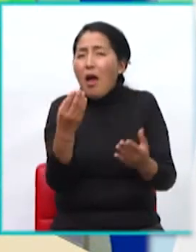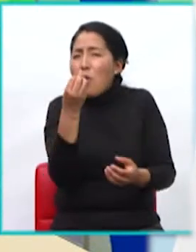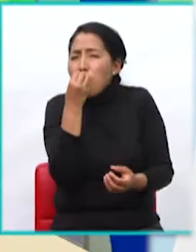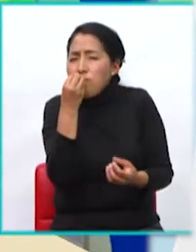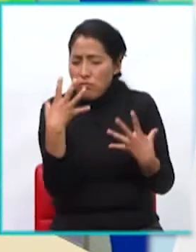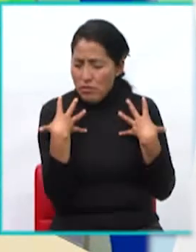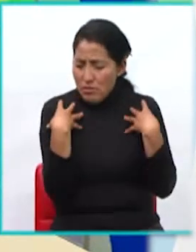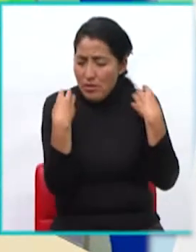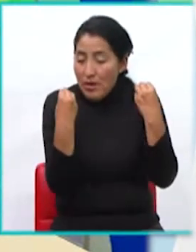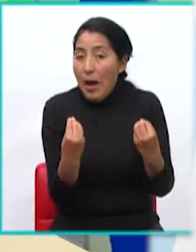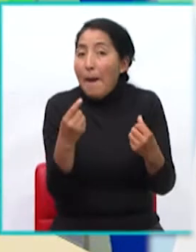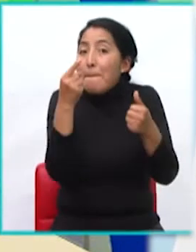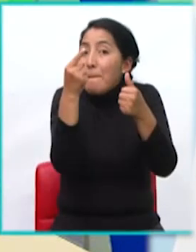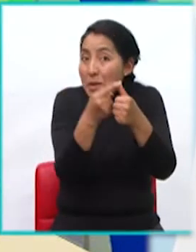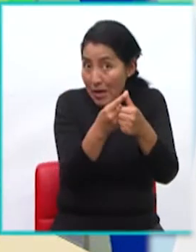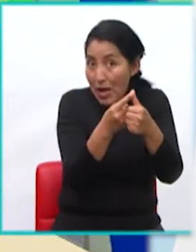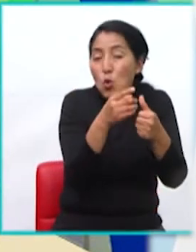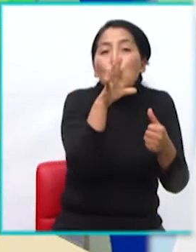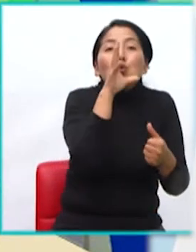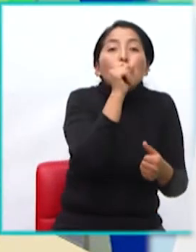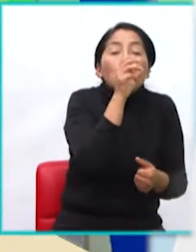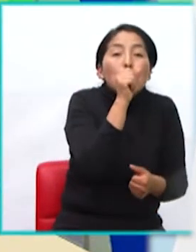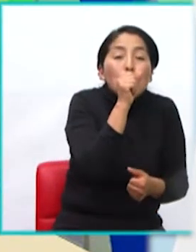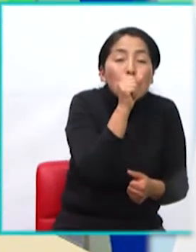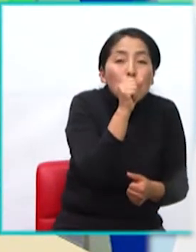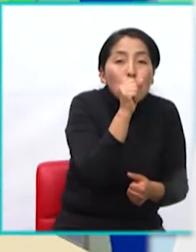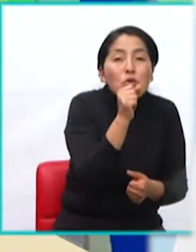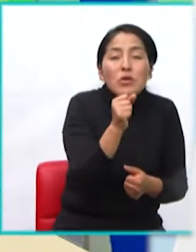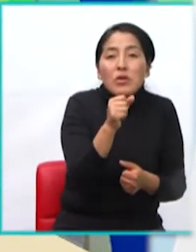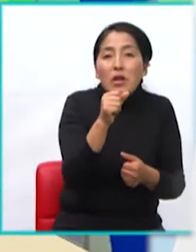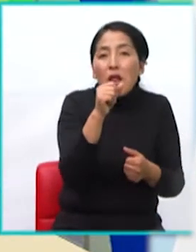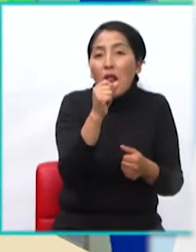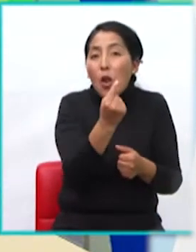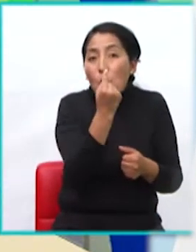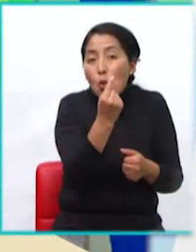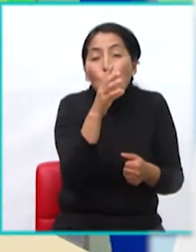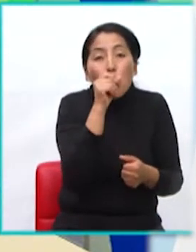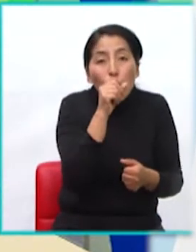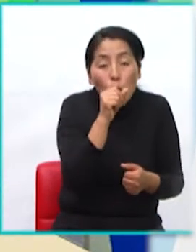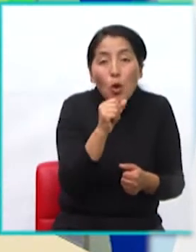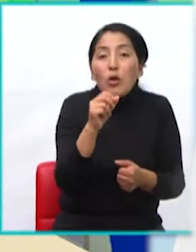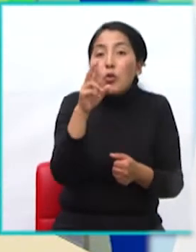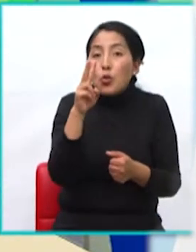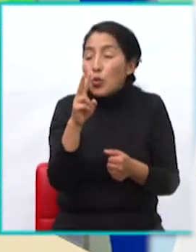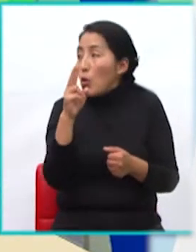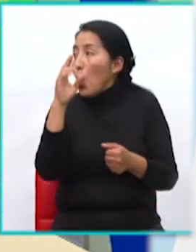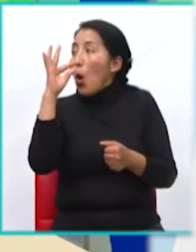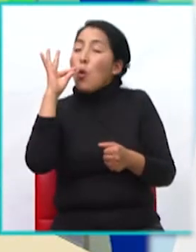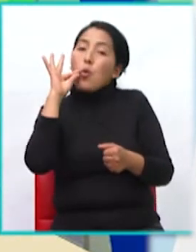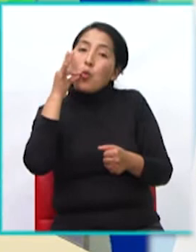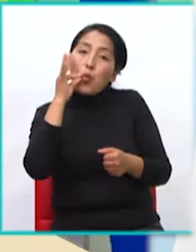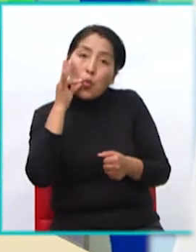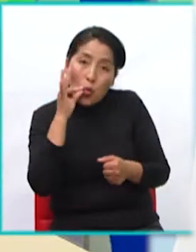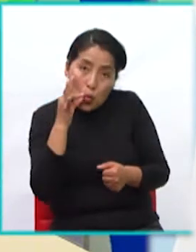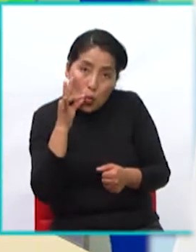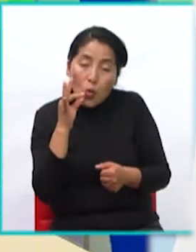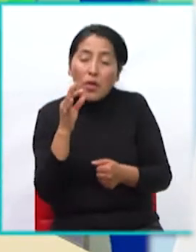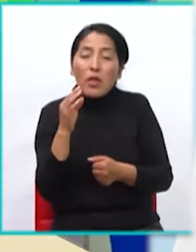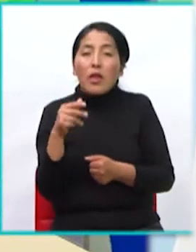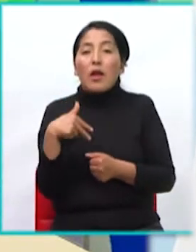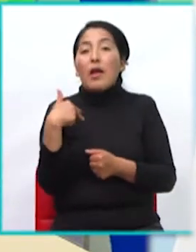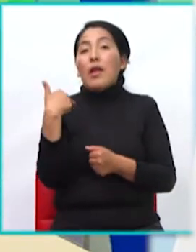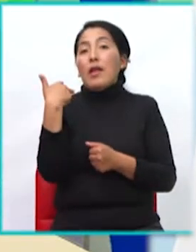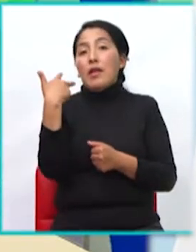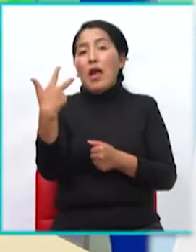el jugo de naranja. ¿Me dices el segundo? Muy bien. ¿Frutas? Perfecto. El tercero